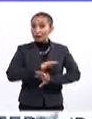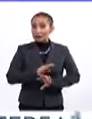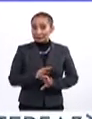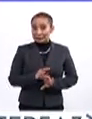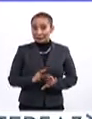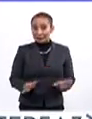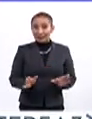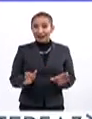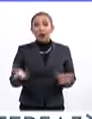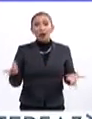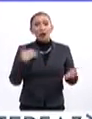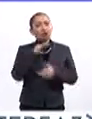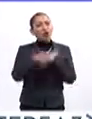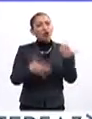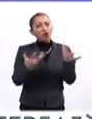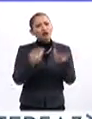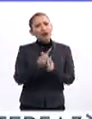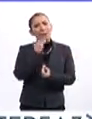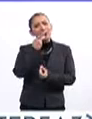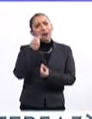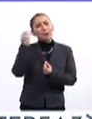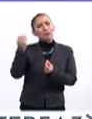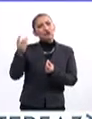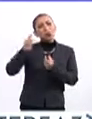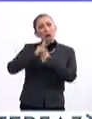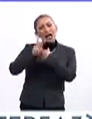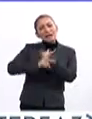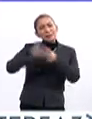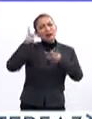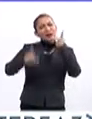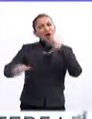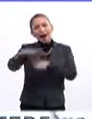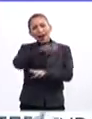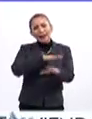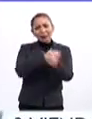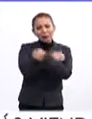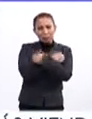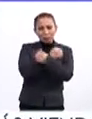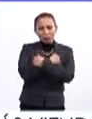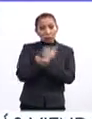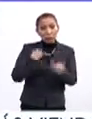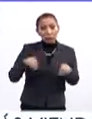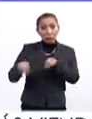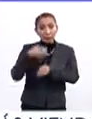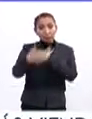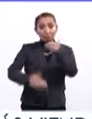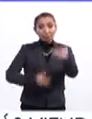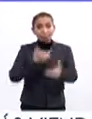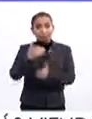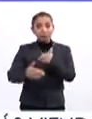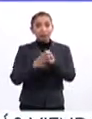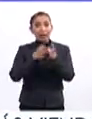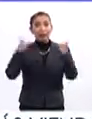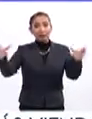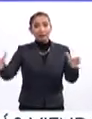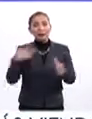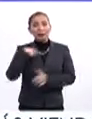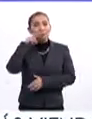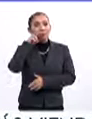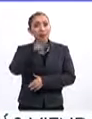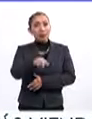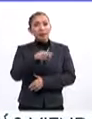estando con todos ustedes a lo largo y ancho del país, platicando del sector educativo que se está moviendo a pasos agigantados,